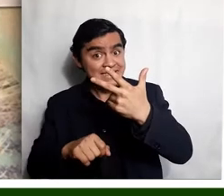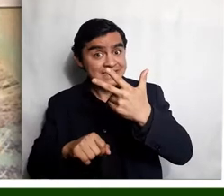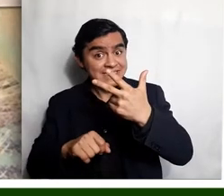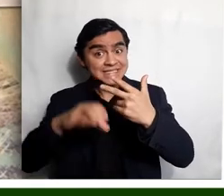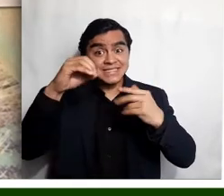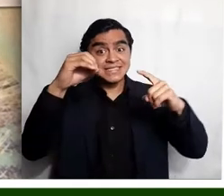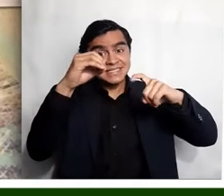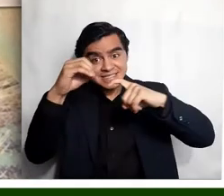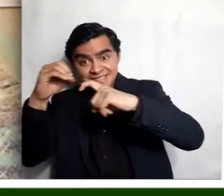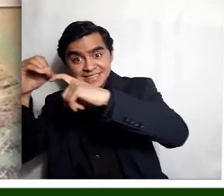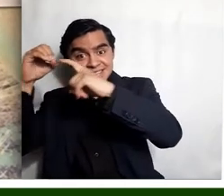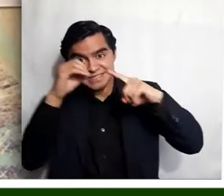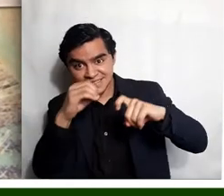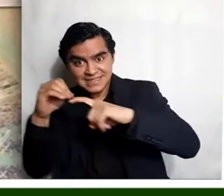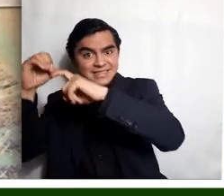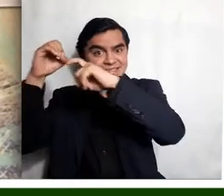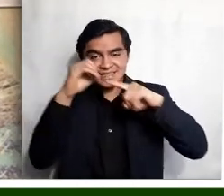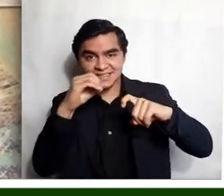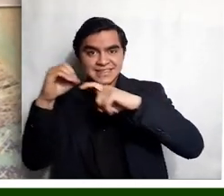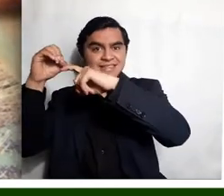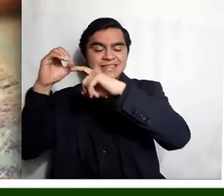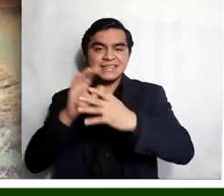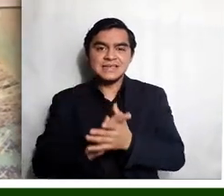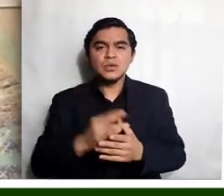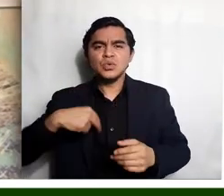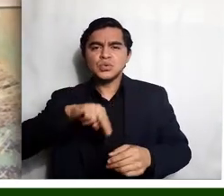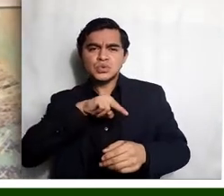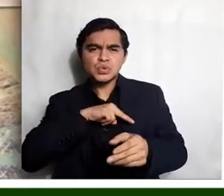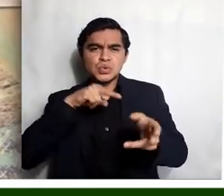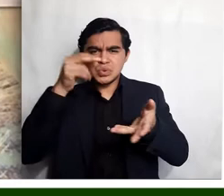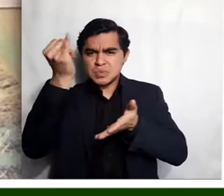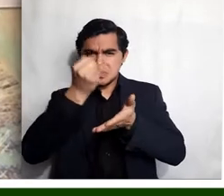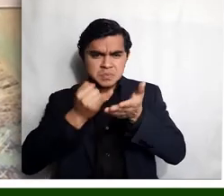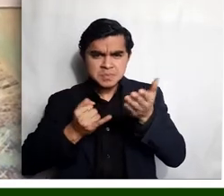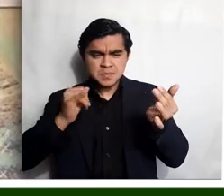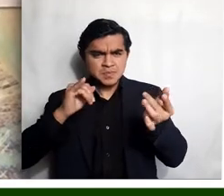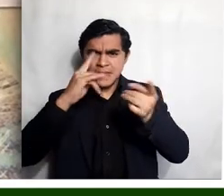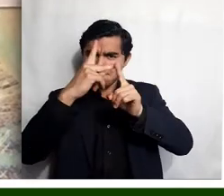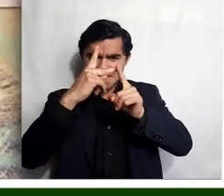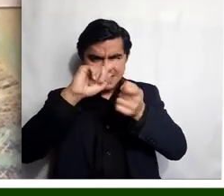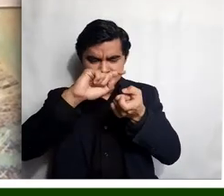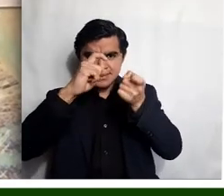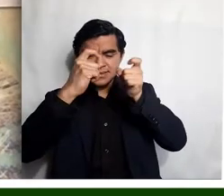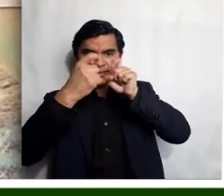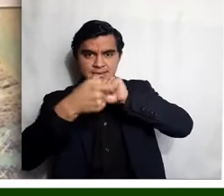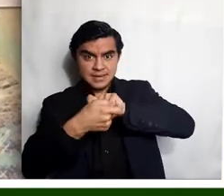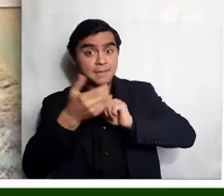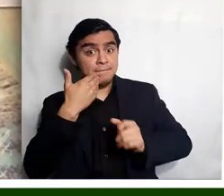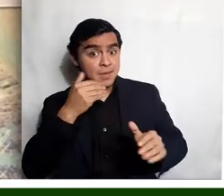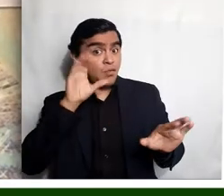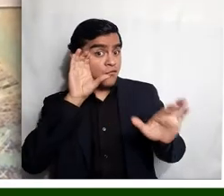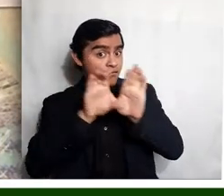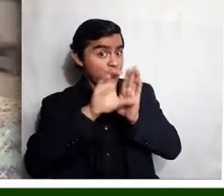¿Qué vamos a hacer para hacer un jeroglífico? Vamos a cambiar algunas palabras y las vamos a sustituir por imágenes.